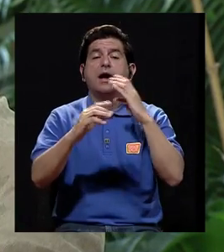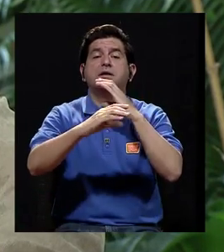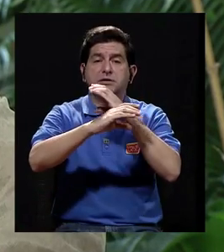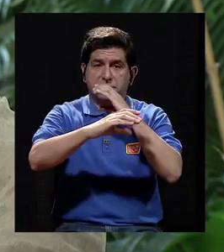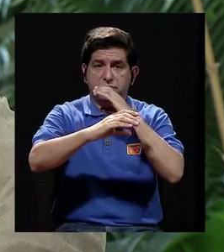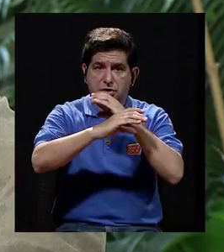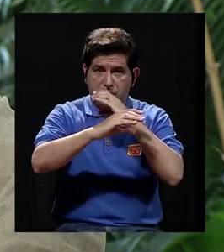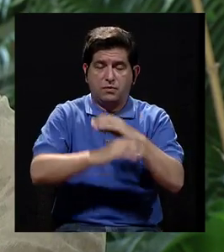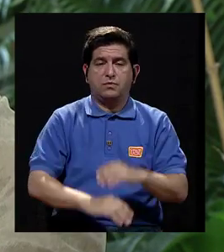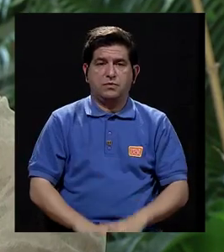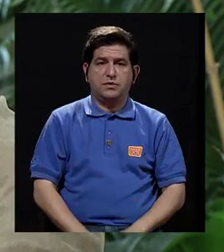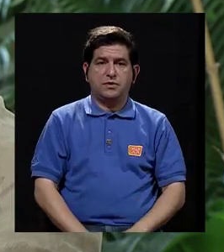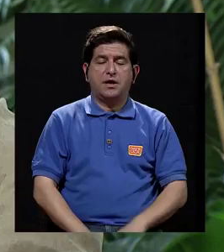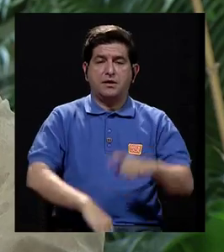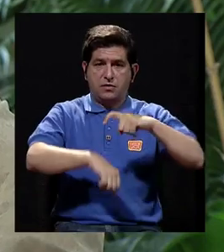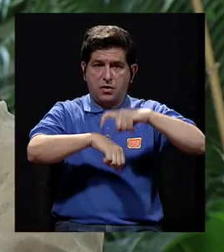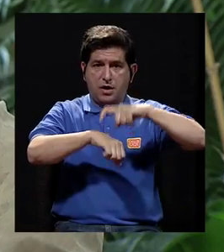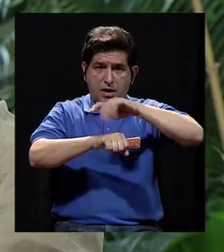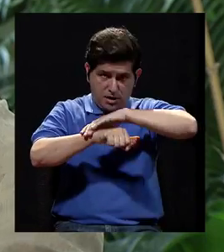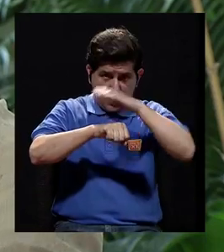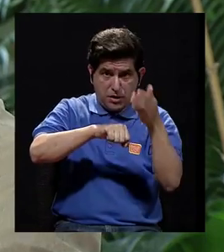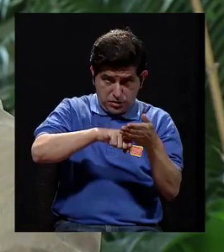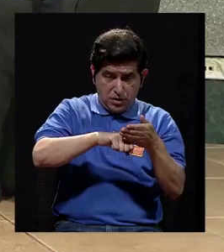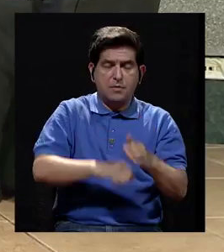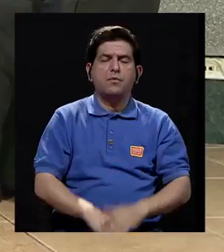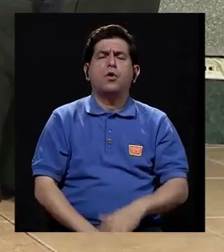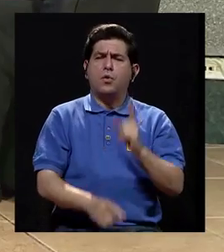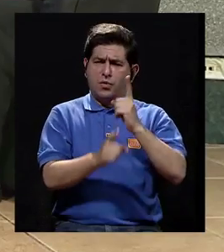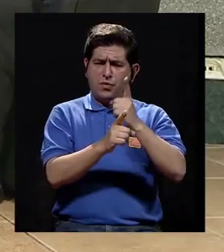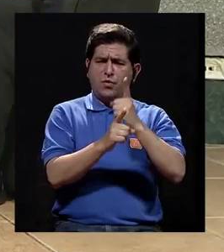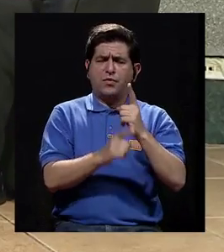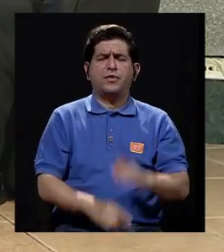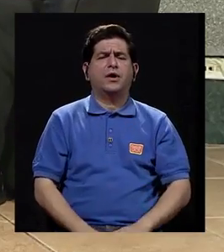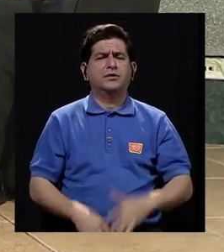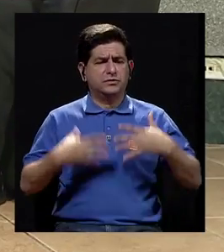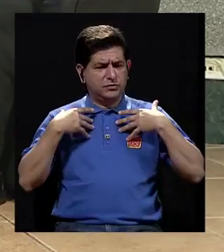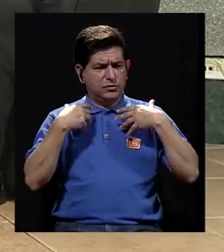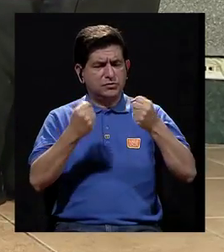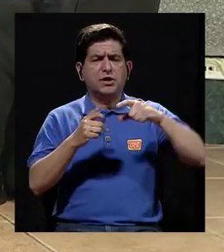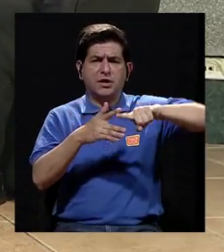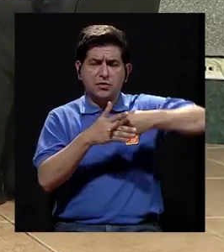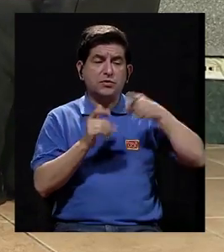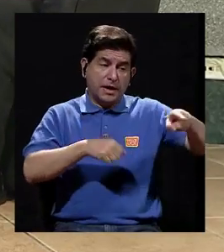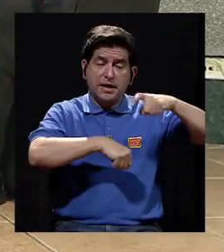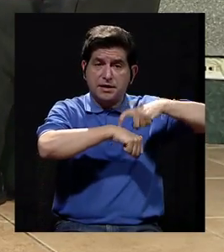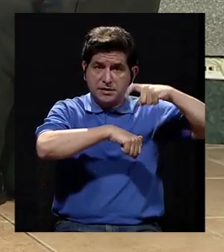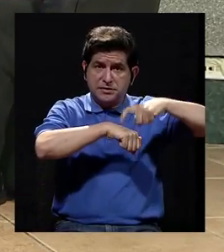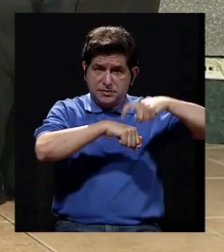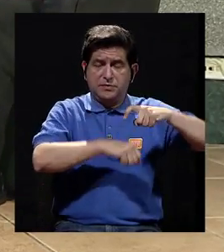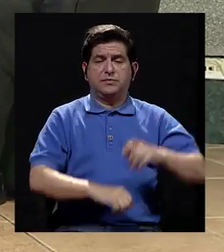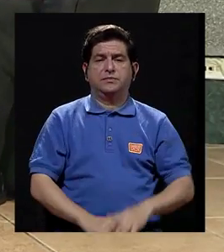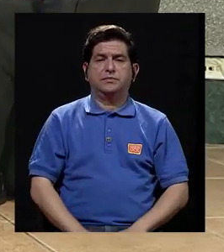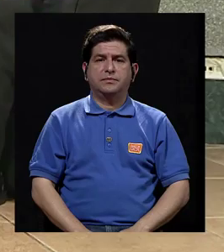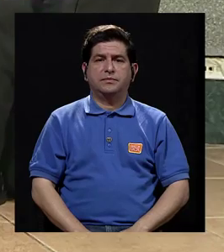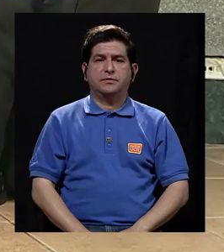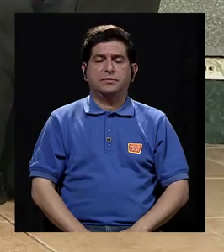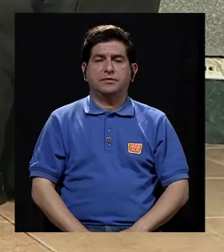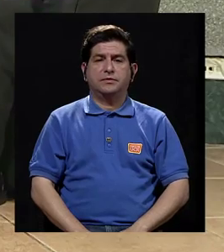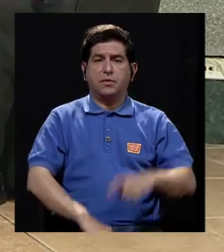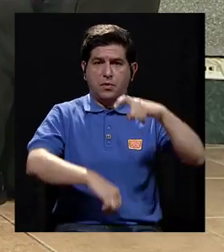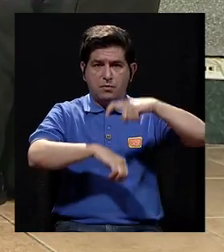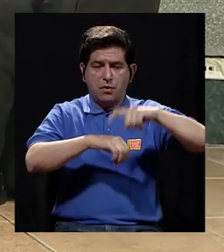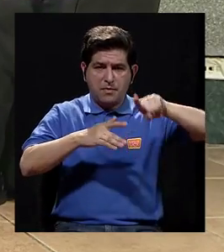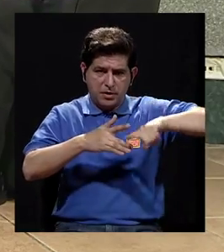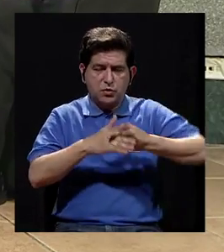cuidado que pueda darse desde el periodo de embarazo, Fabiola. Así es, para muchos la salud comienza desde ese momento, en el momento